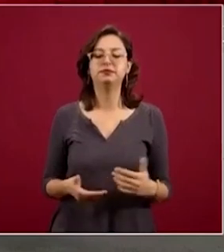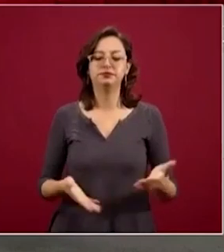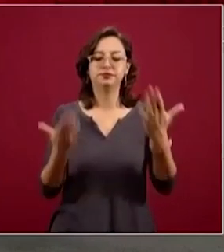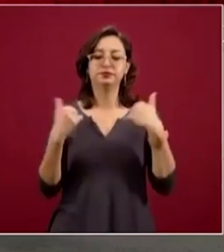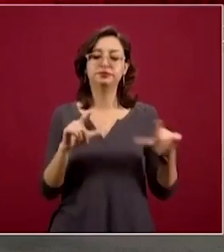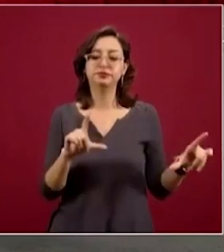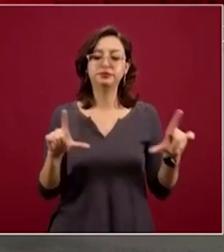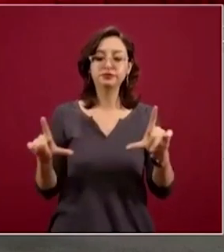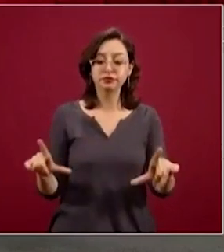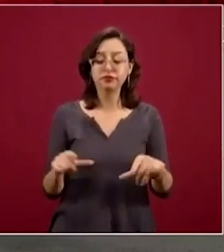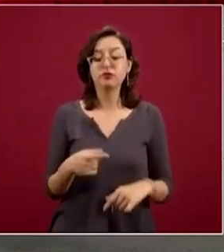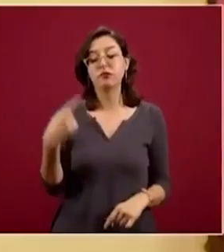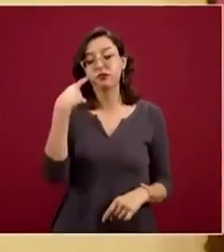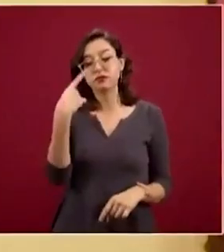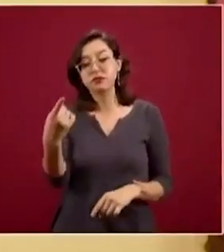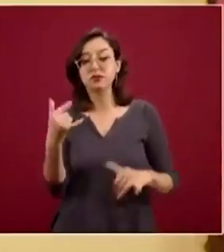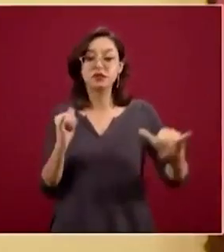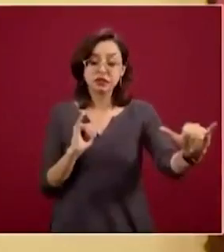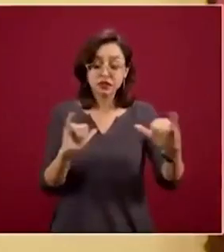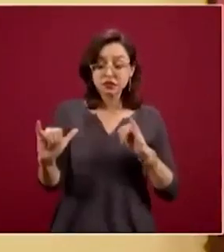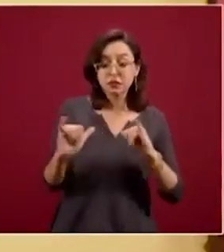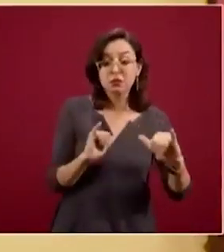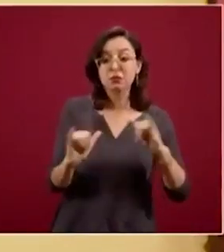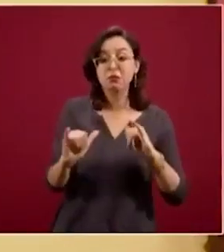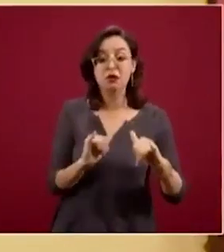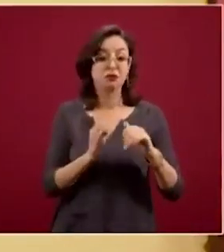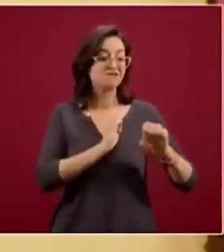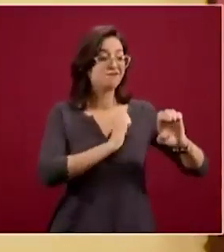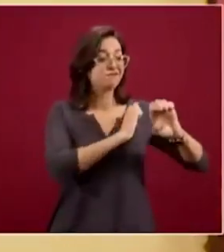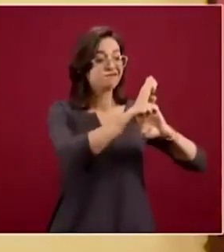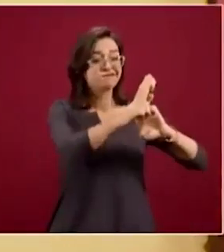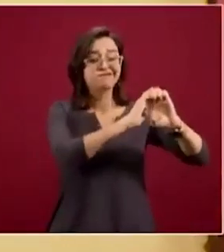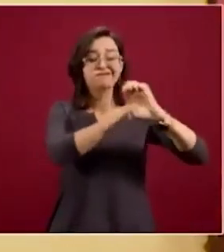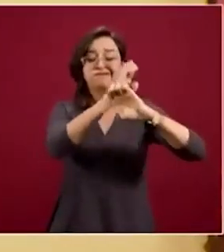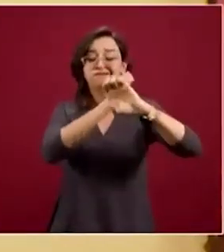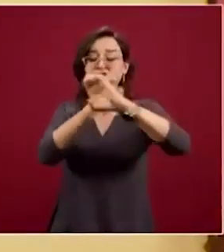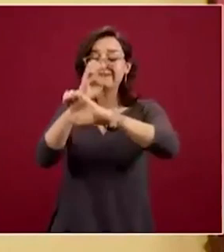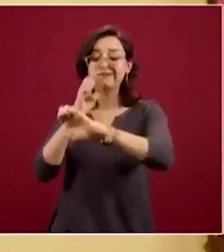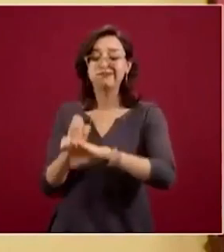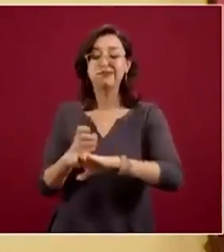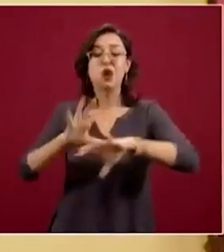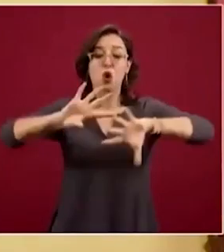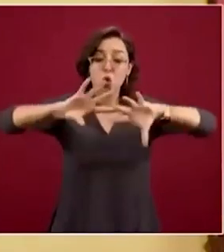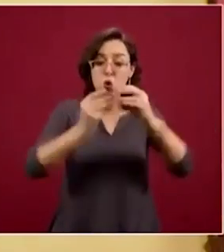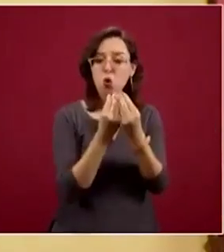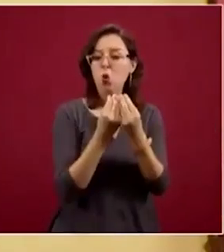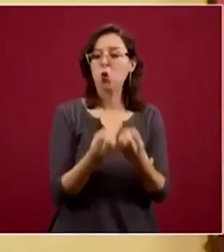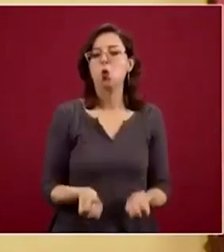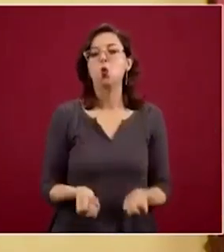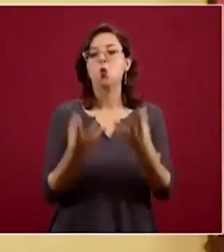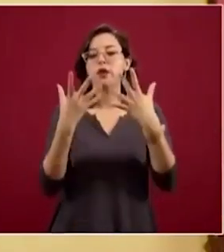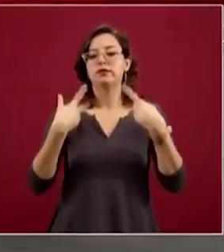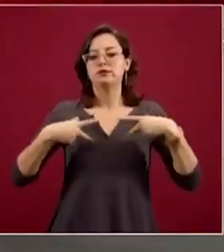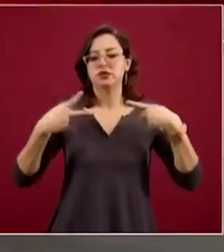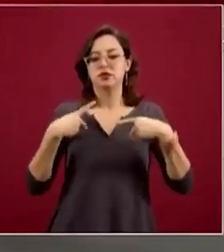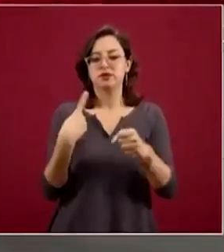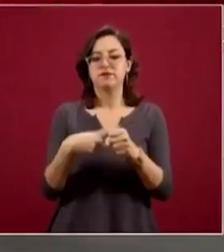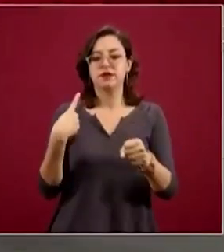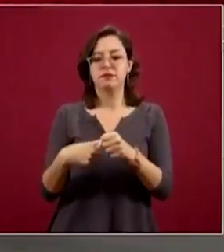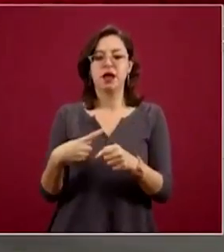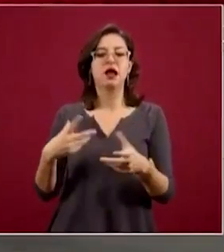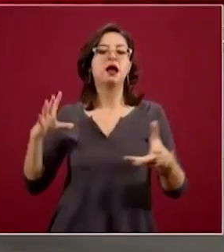Aquí tenemos nuestro mapa que distribuye por entidad federativa la carga acumulada, es decir, los 14 mil